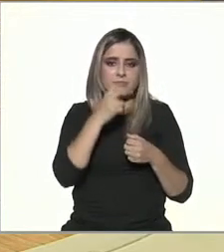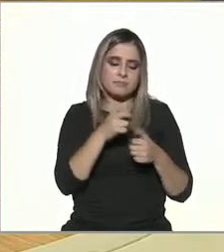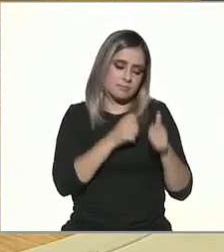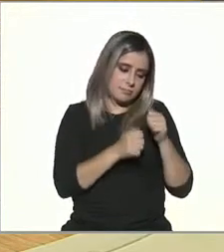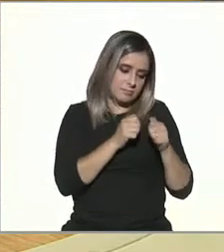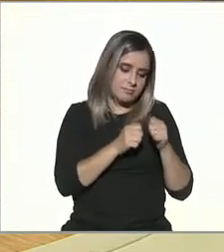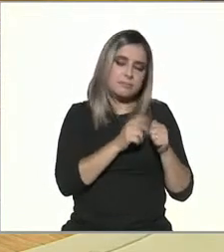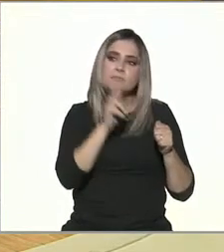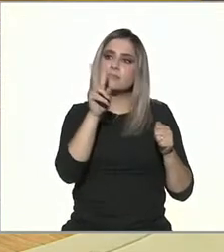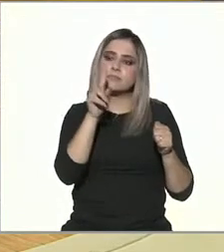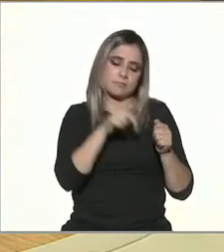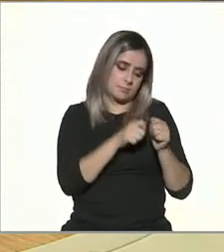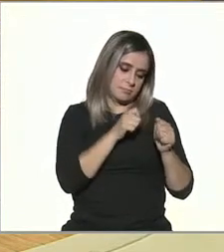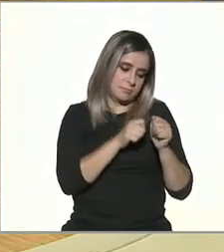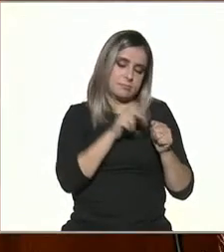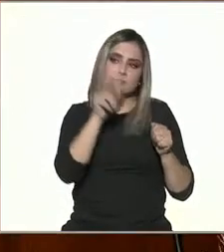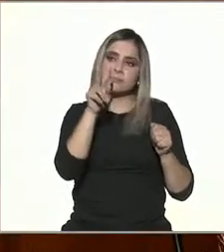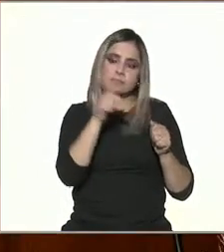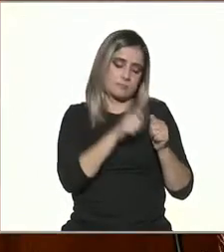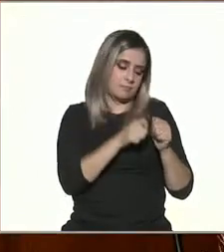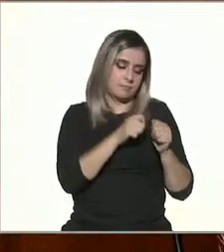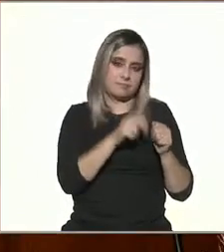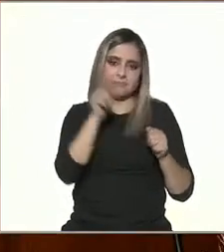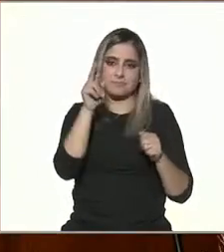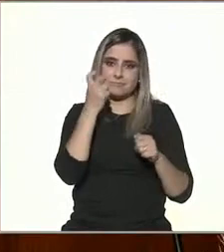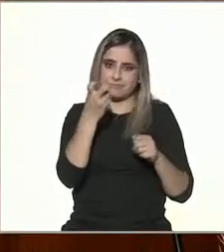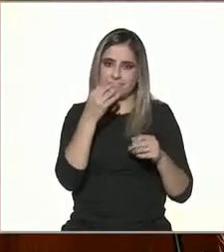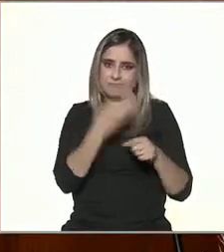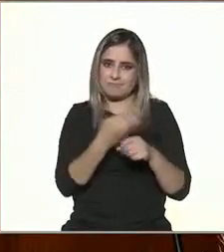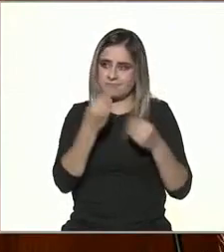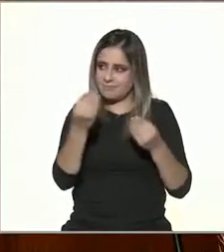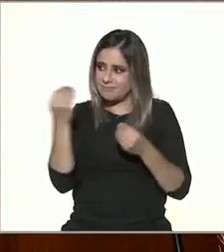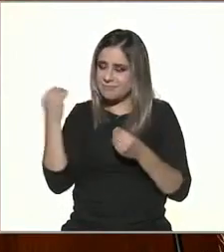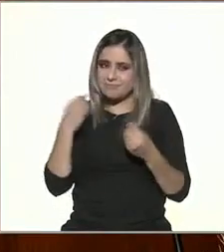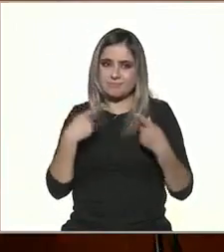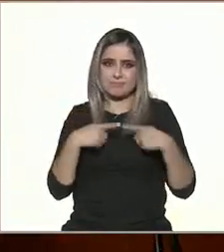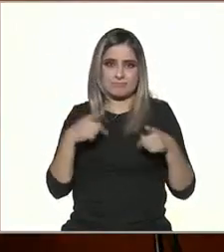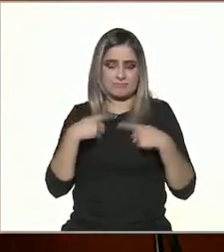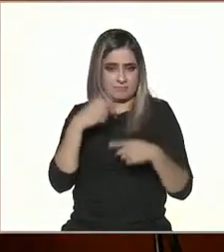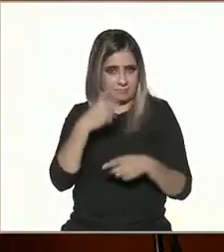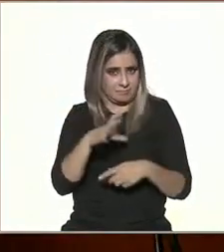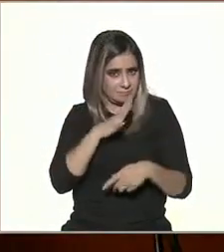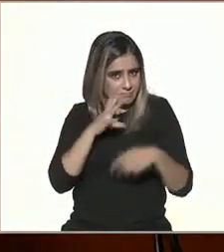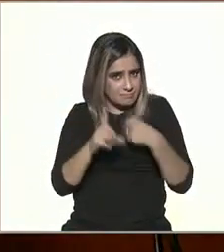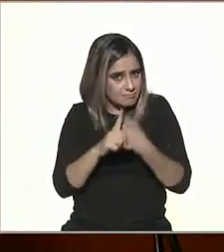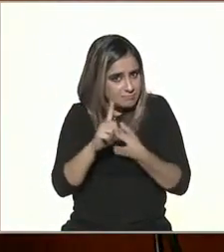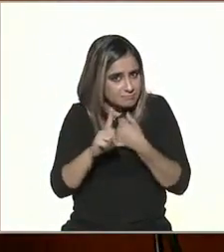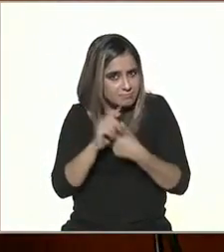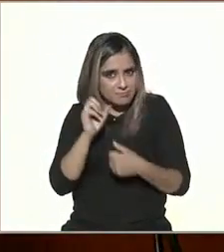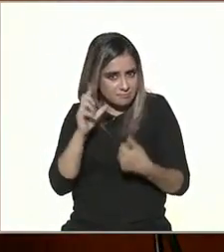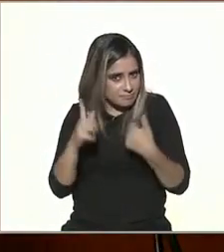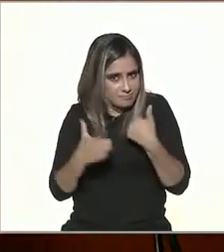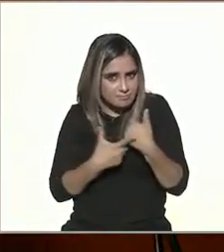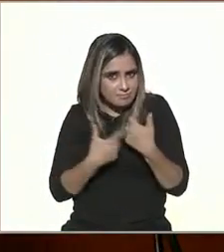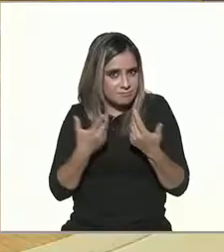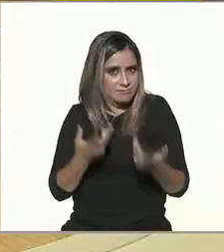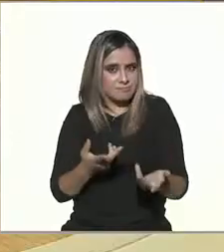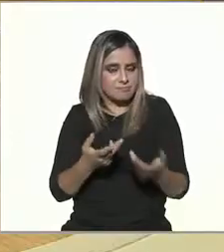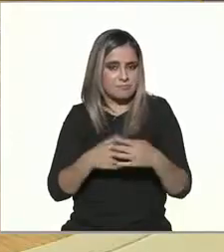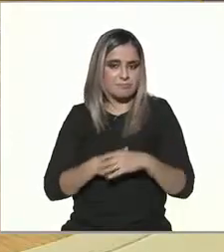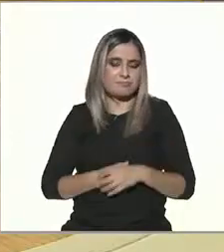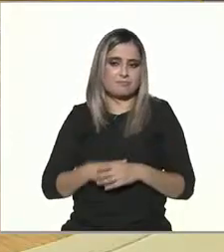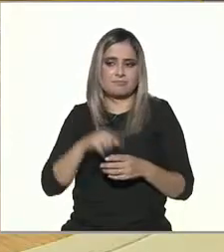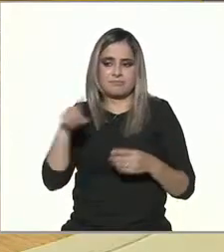estamos con las antenas por todos lados y eso no sé qué tanta afectación también debe tener algún impacto, ¿no?